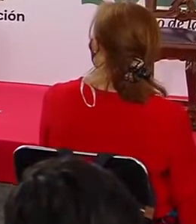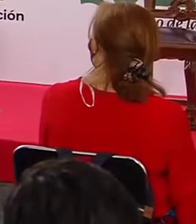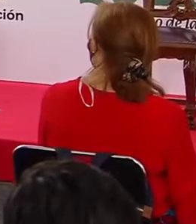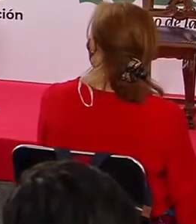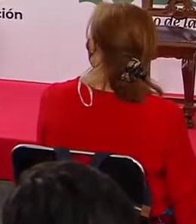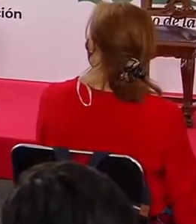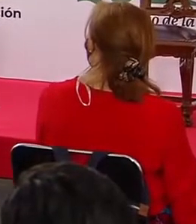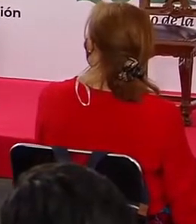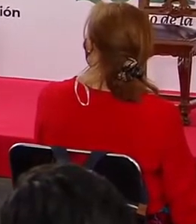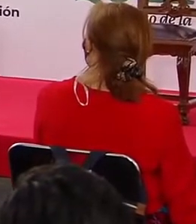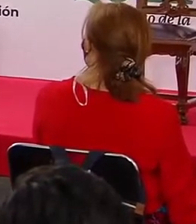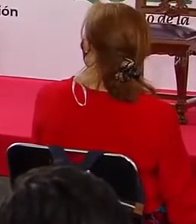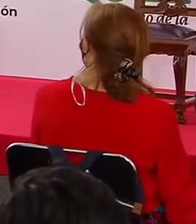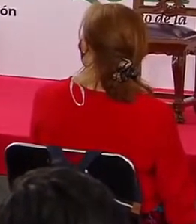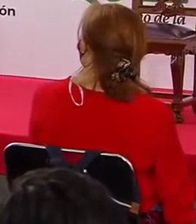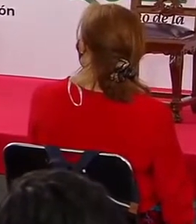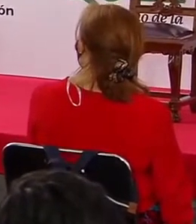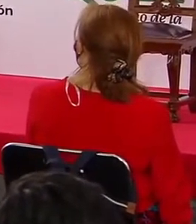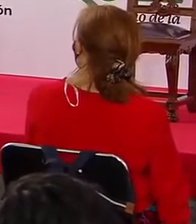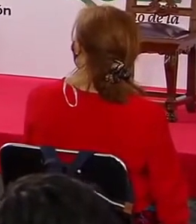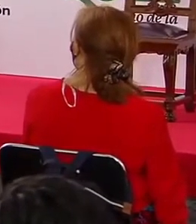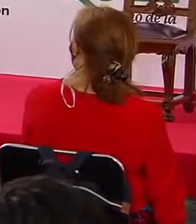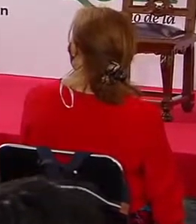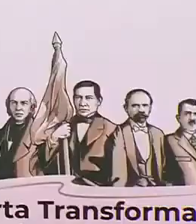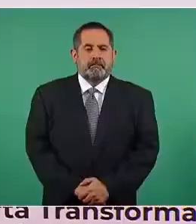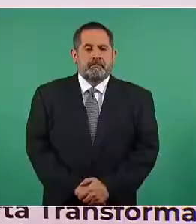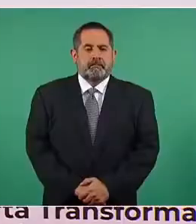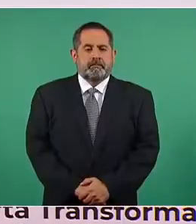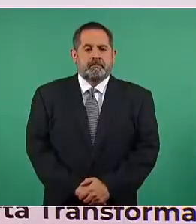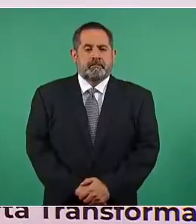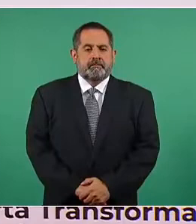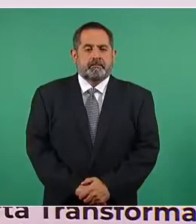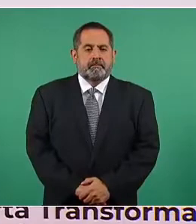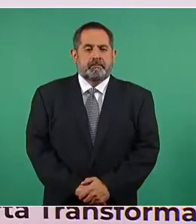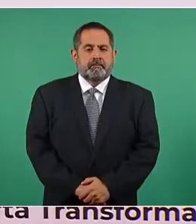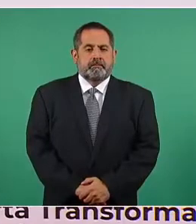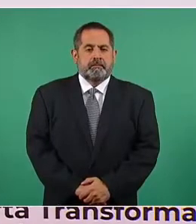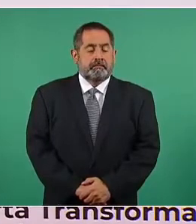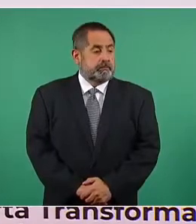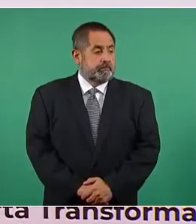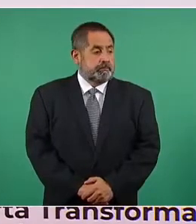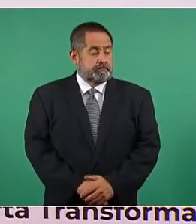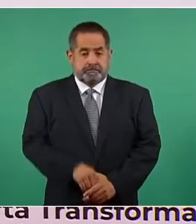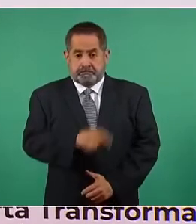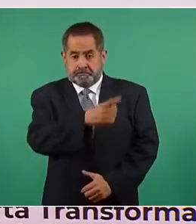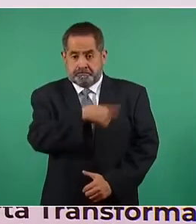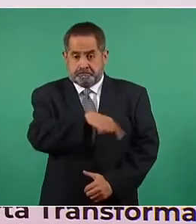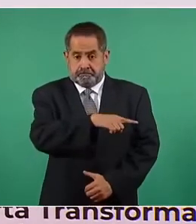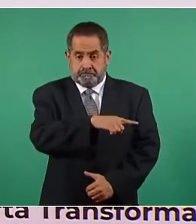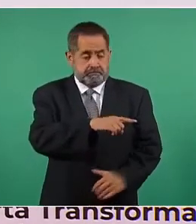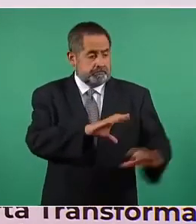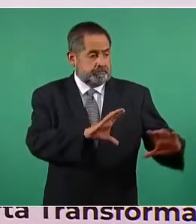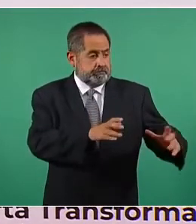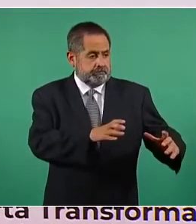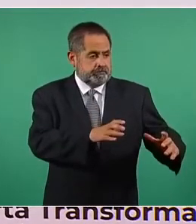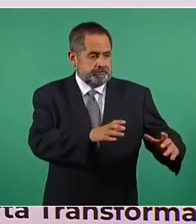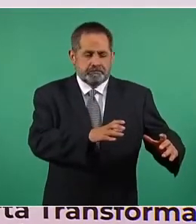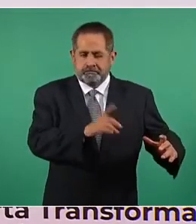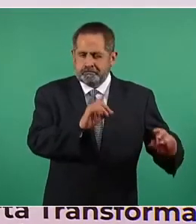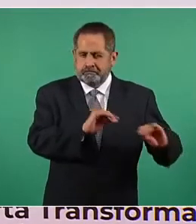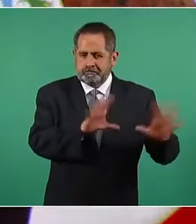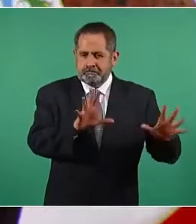asunto en este informe, porque no hay duda